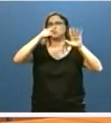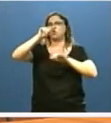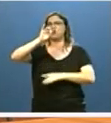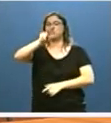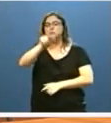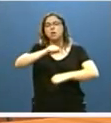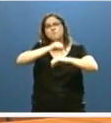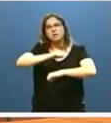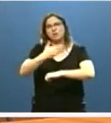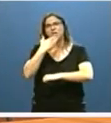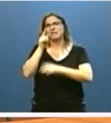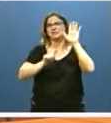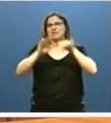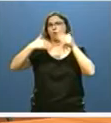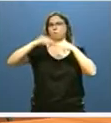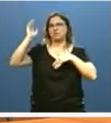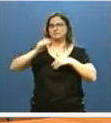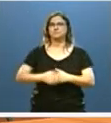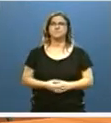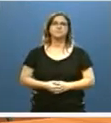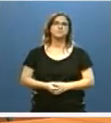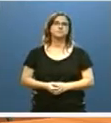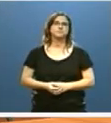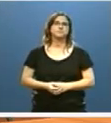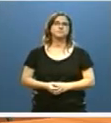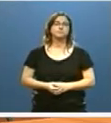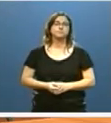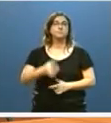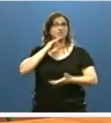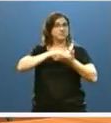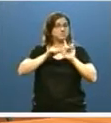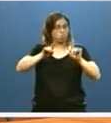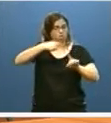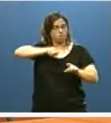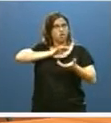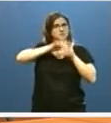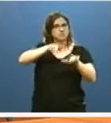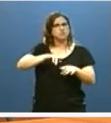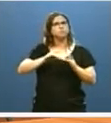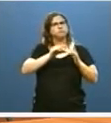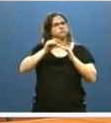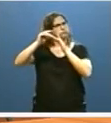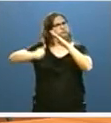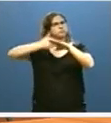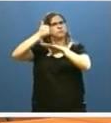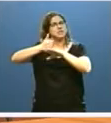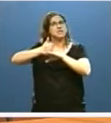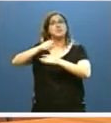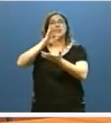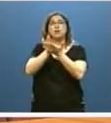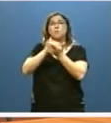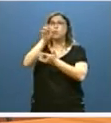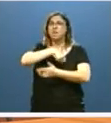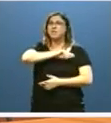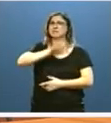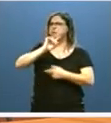personas mayores de 65 años. El sistema educativo de Castilla y León viene liderando la valoración de las comunidades españolas